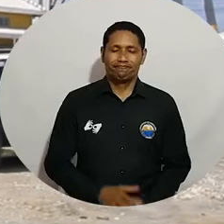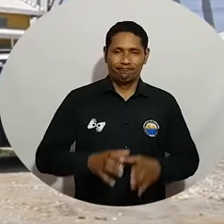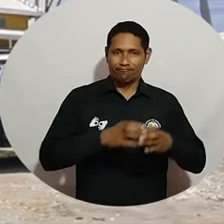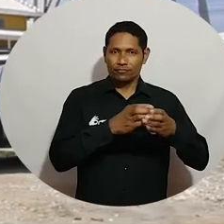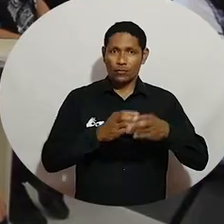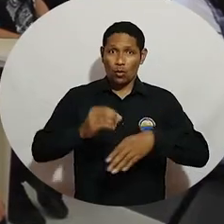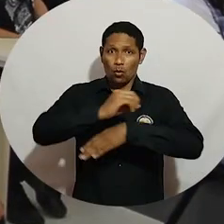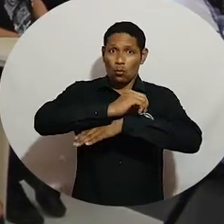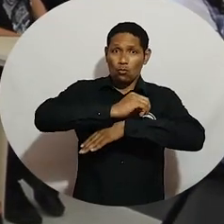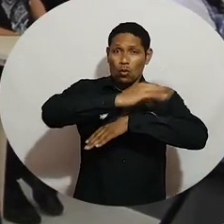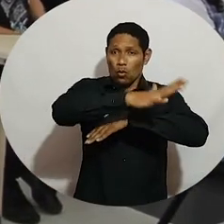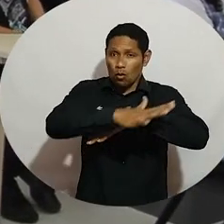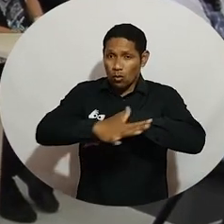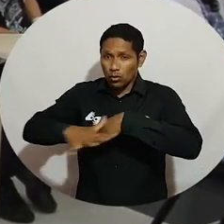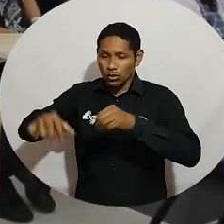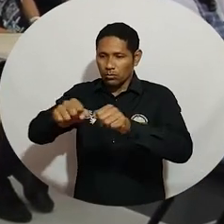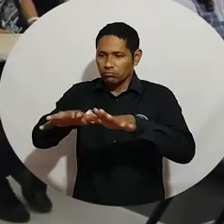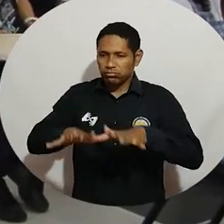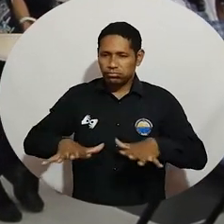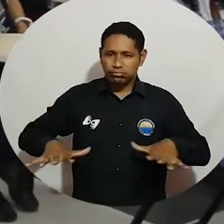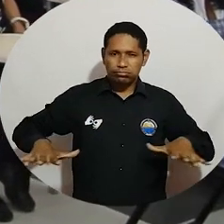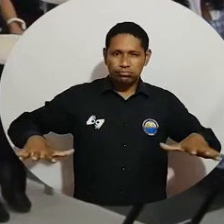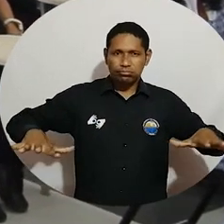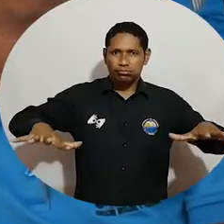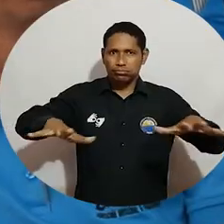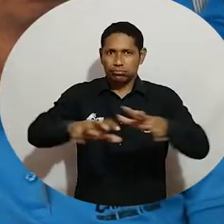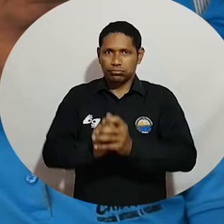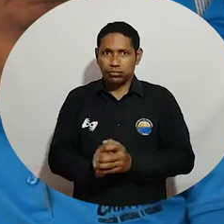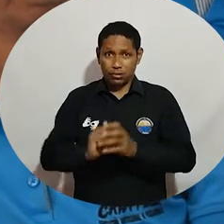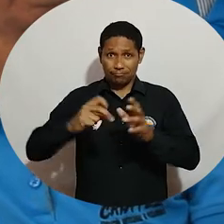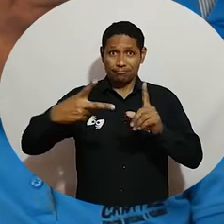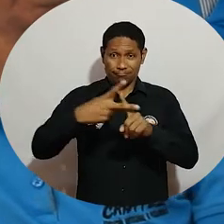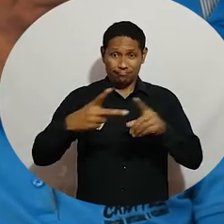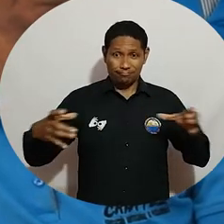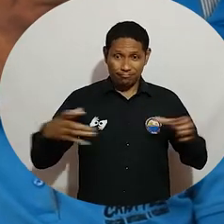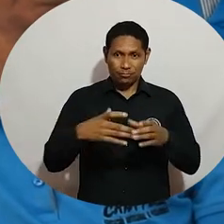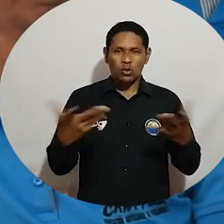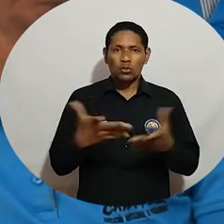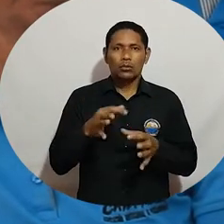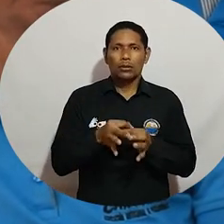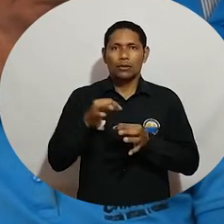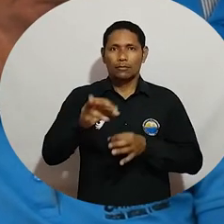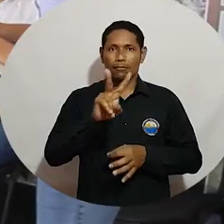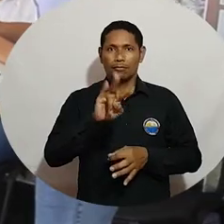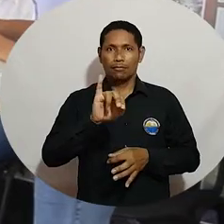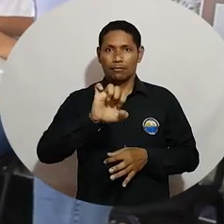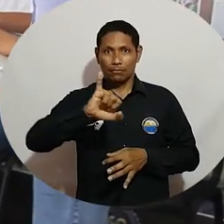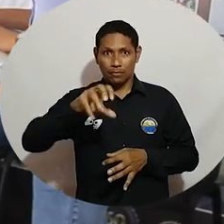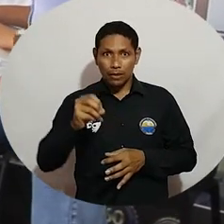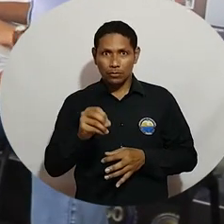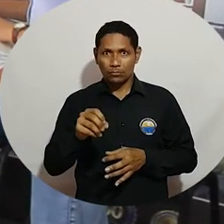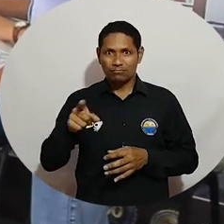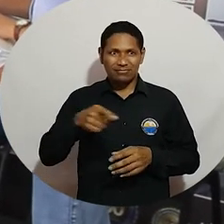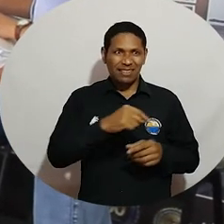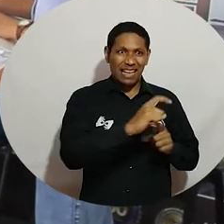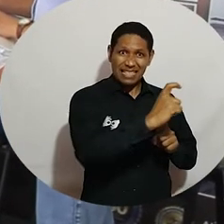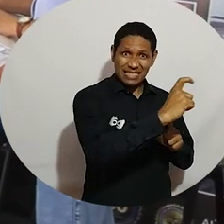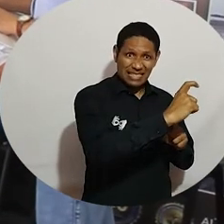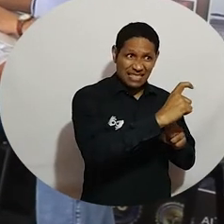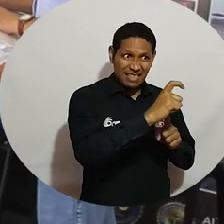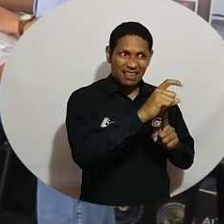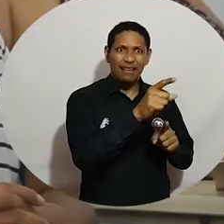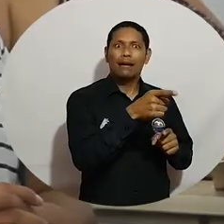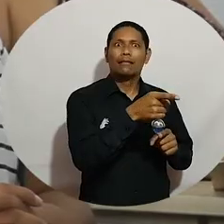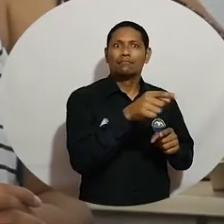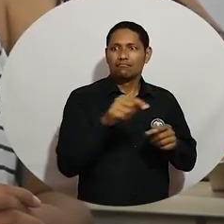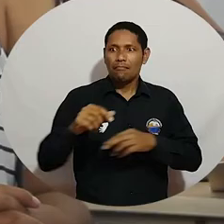la cátedra del océano navegando en el territorio en su segunda sesión tuvo como temática pueblo viejo conexión de vida entre la